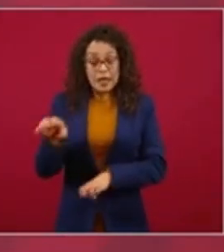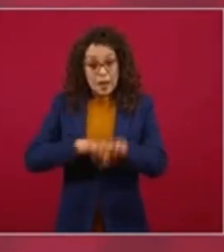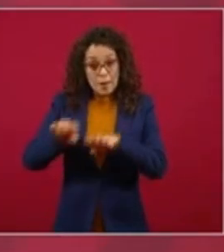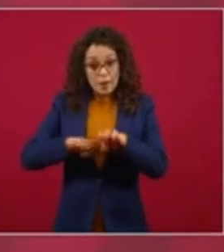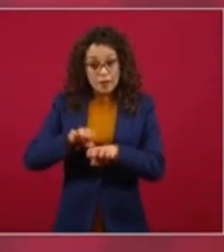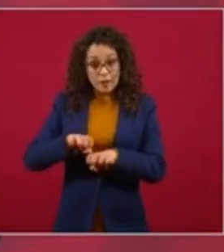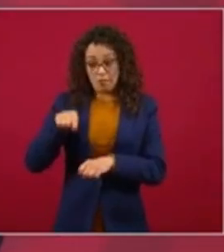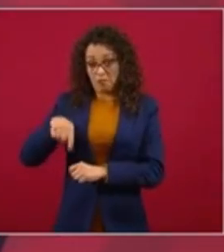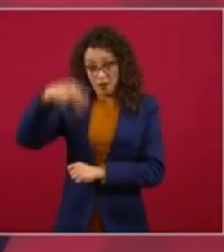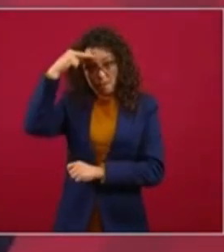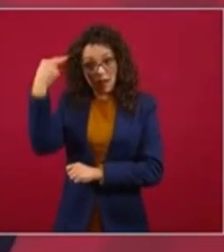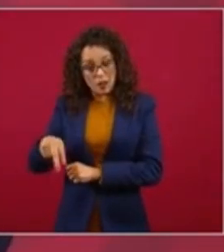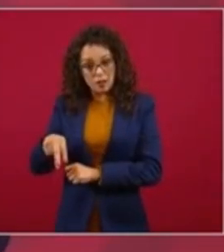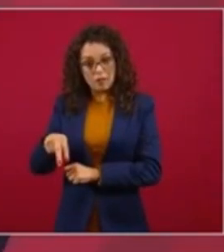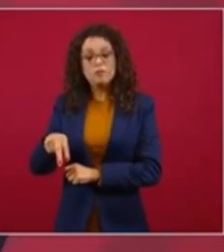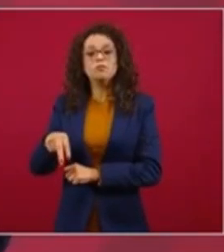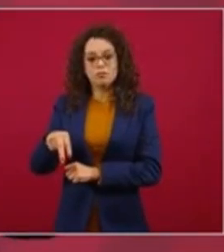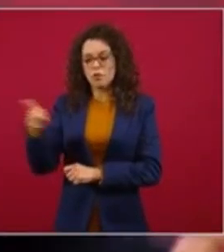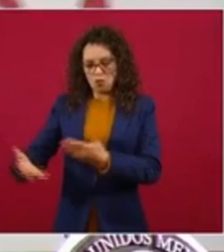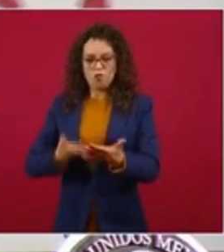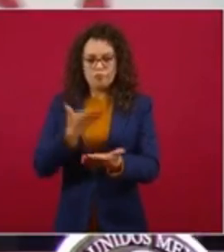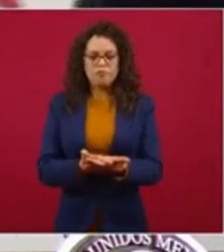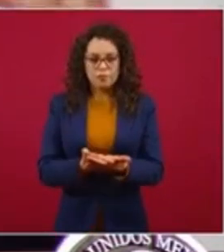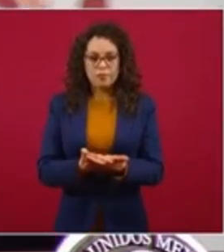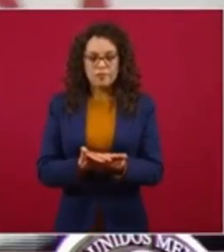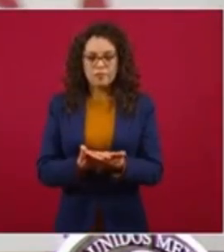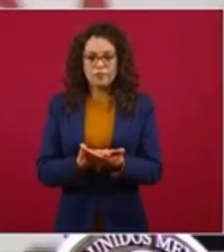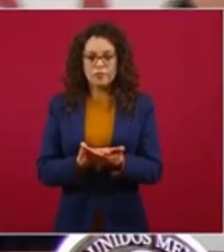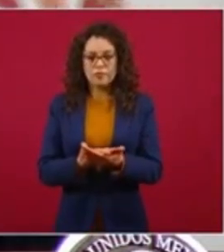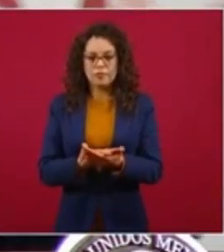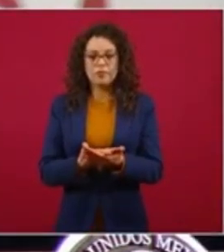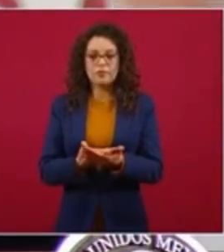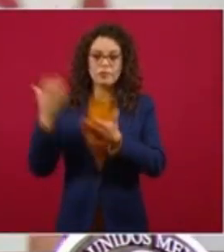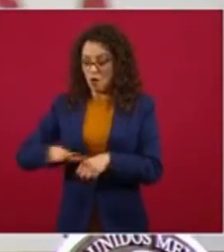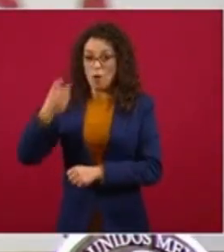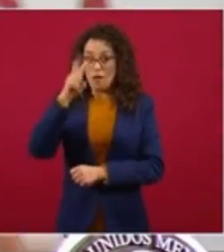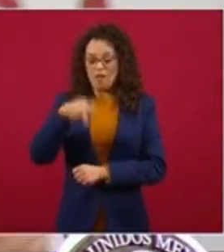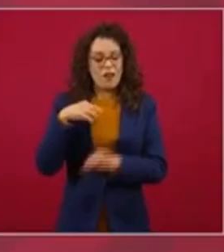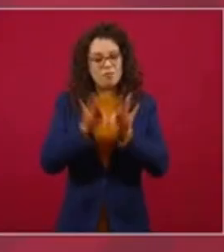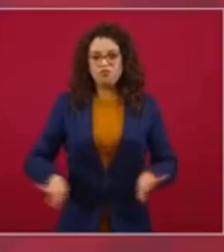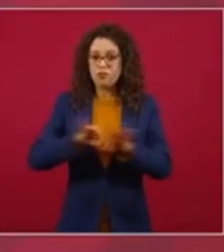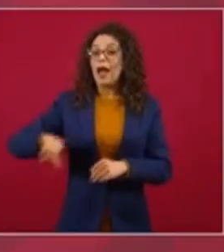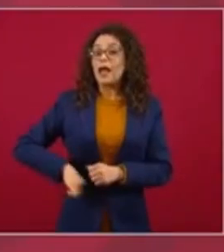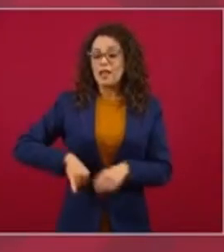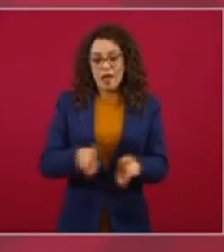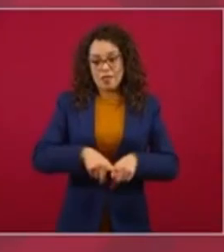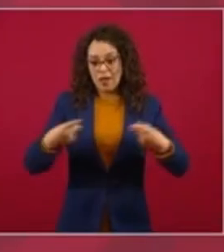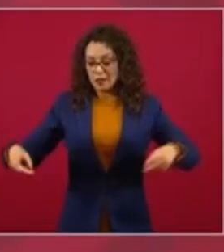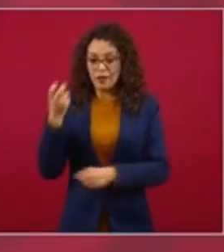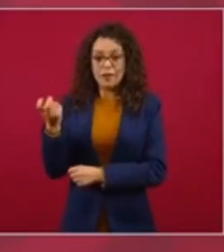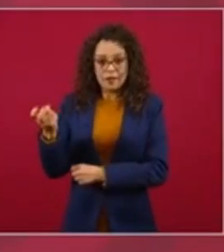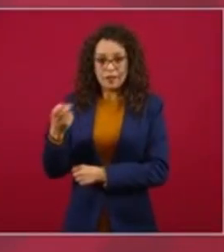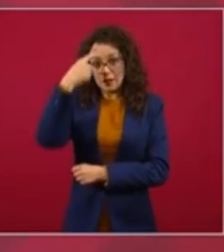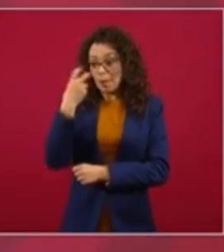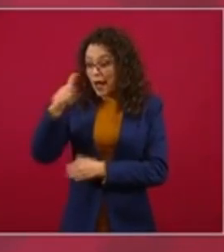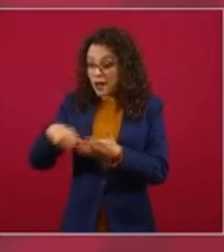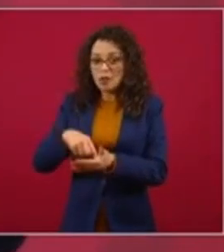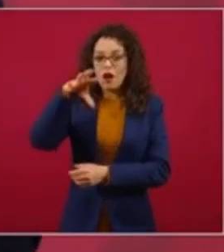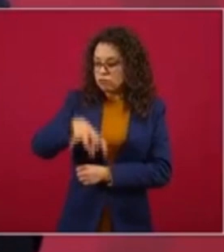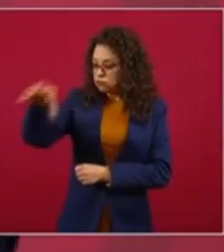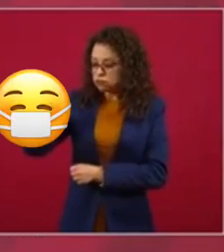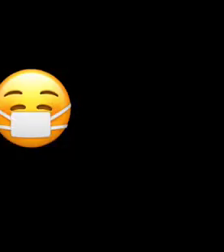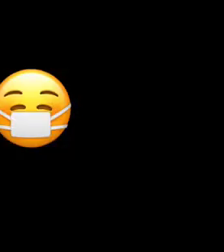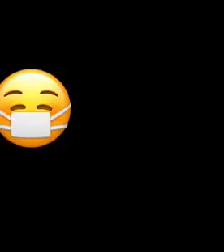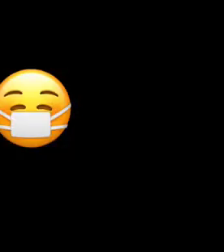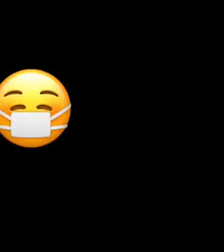de mexicanos ofrece tener petróleo ligero, traerlo, y ahí poner estas plantas y hacer una sociedad